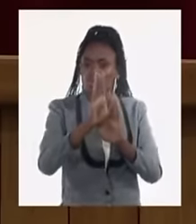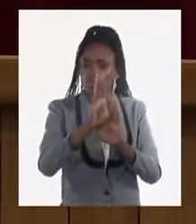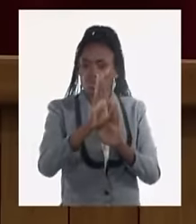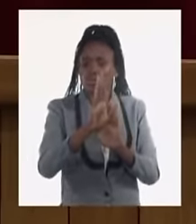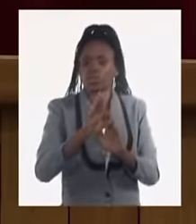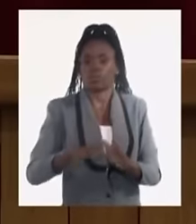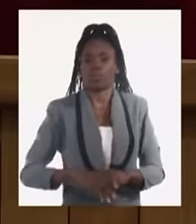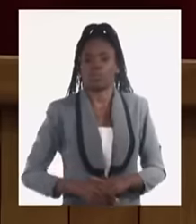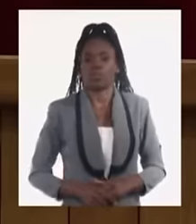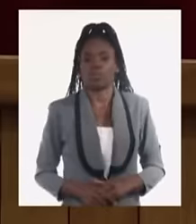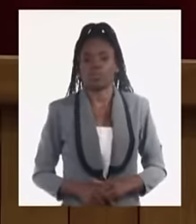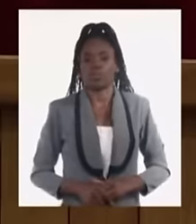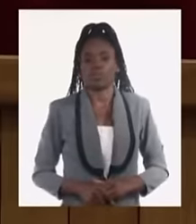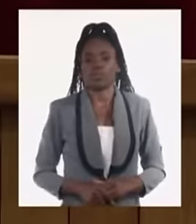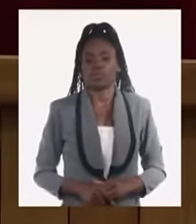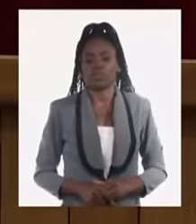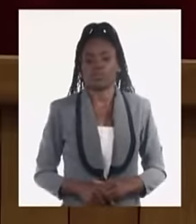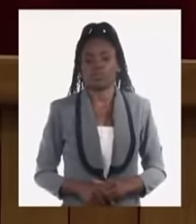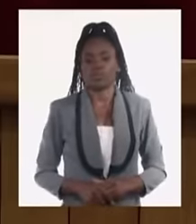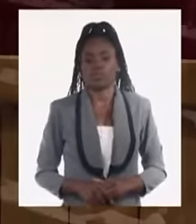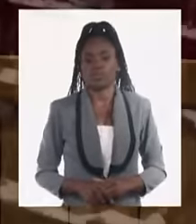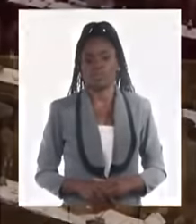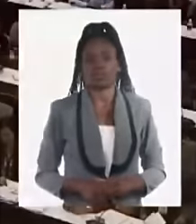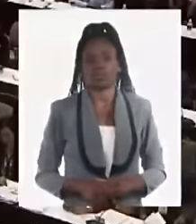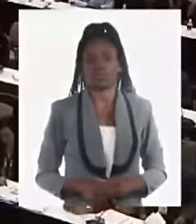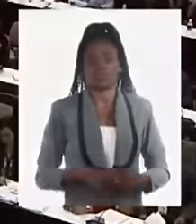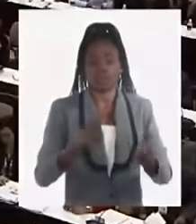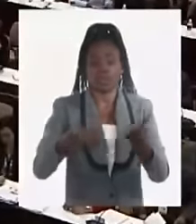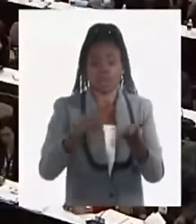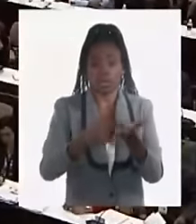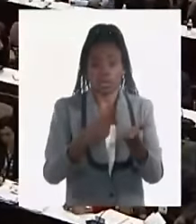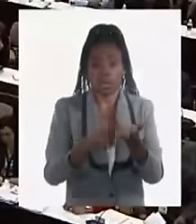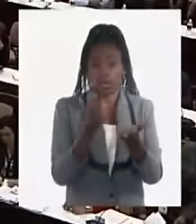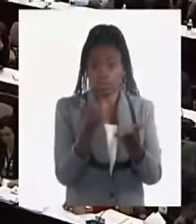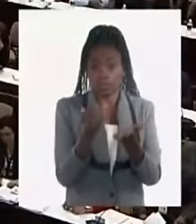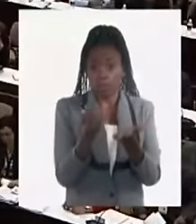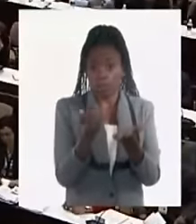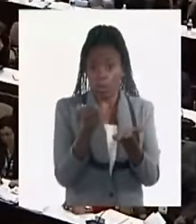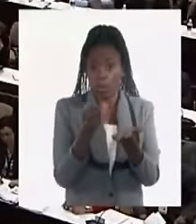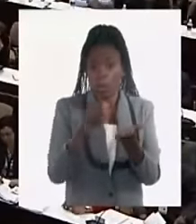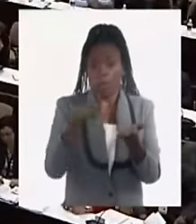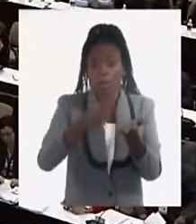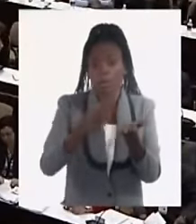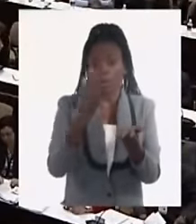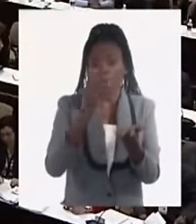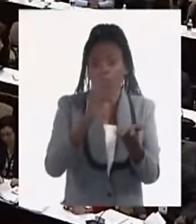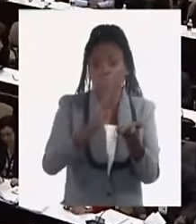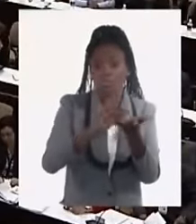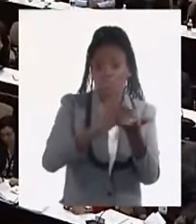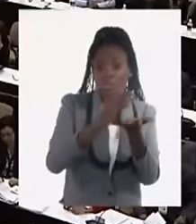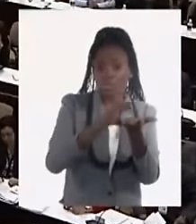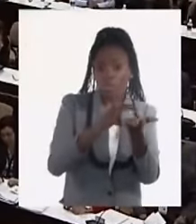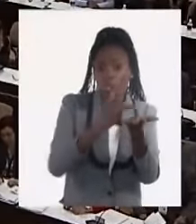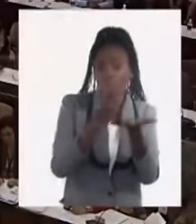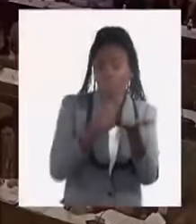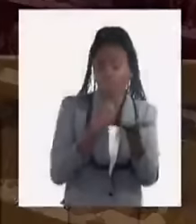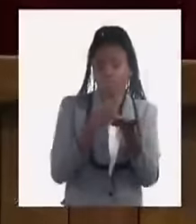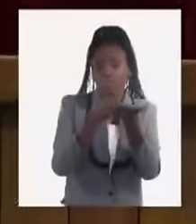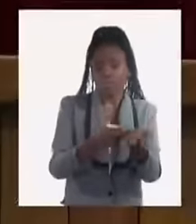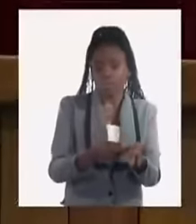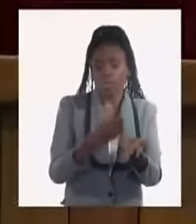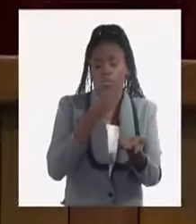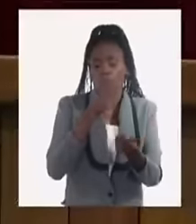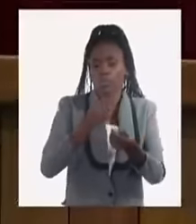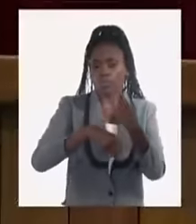sin disponer de la medida, del dinero en efectivo para pagar algunas deudas, que puedan moverse las negociaciones,